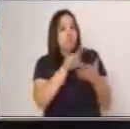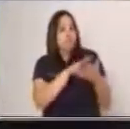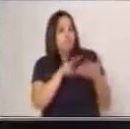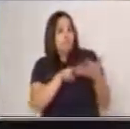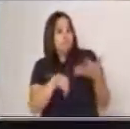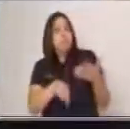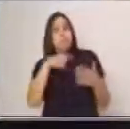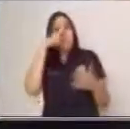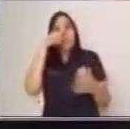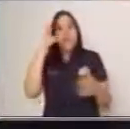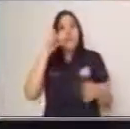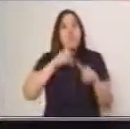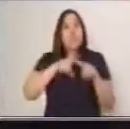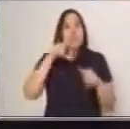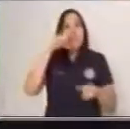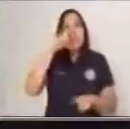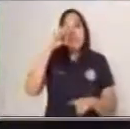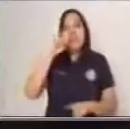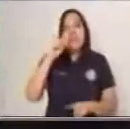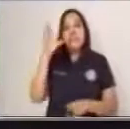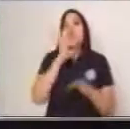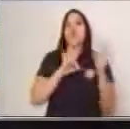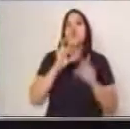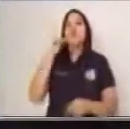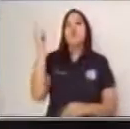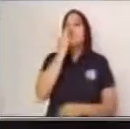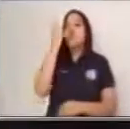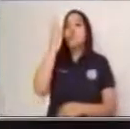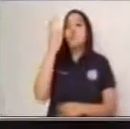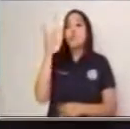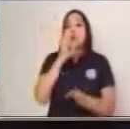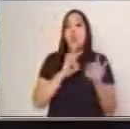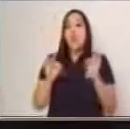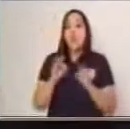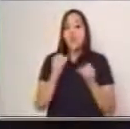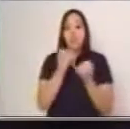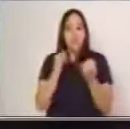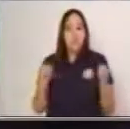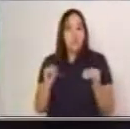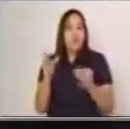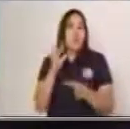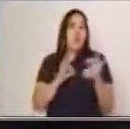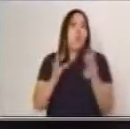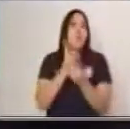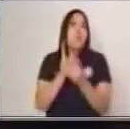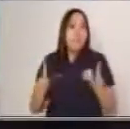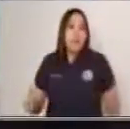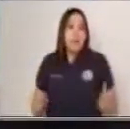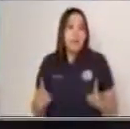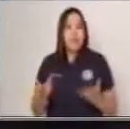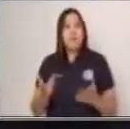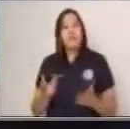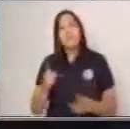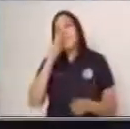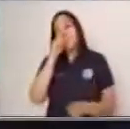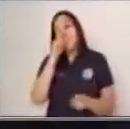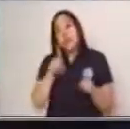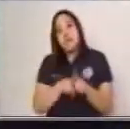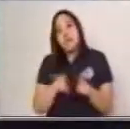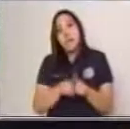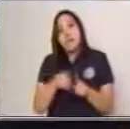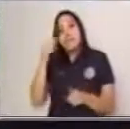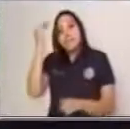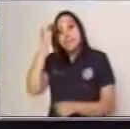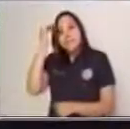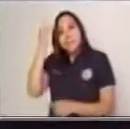según su importancia y según su dependencia. Recuerden también tomar en cuenta los dos criterios